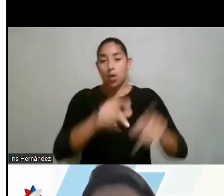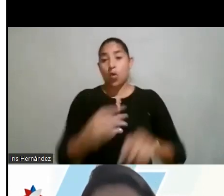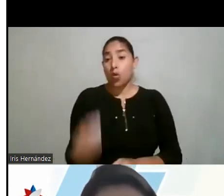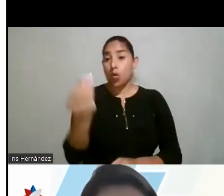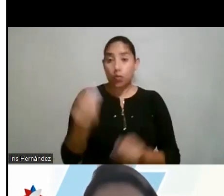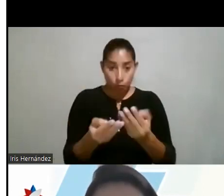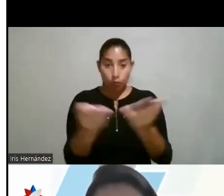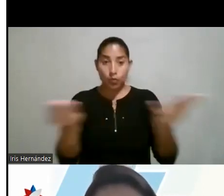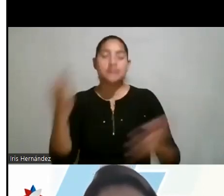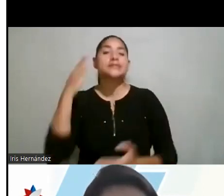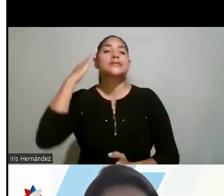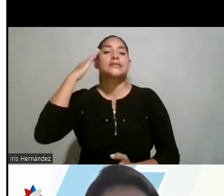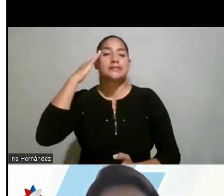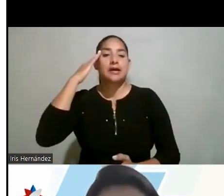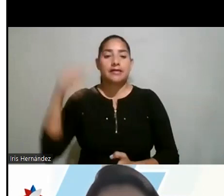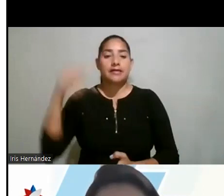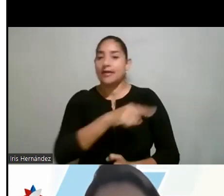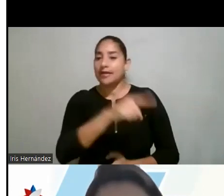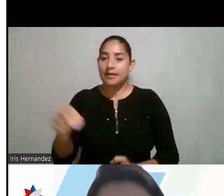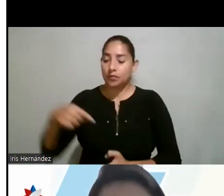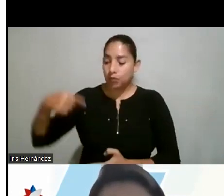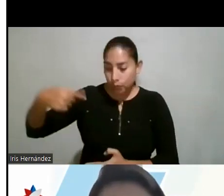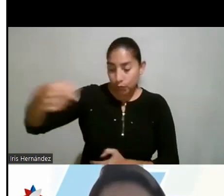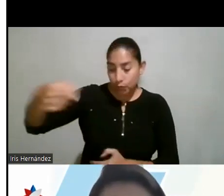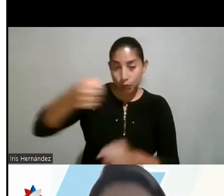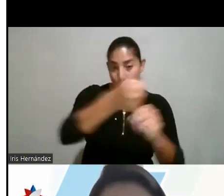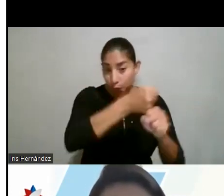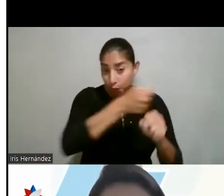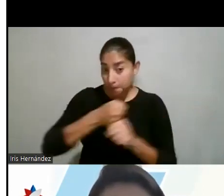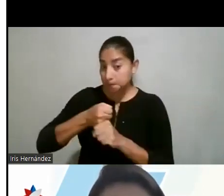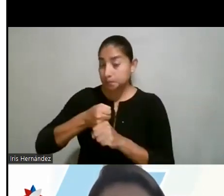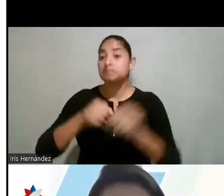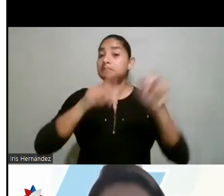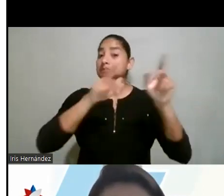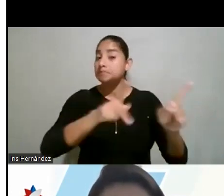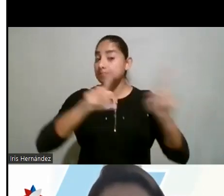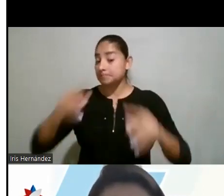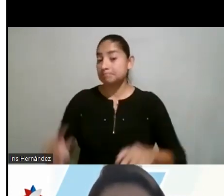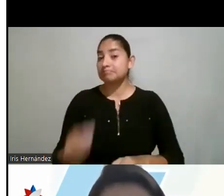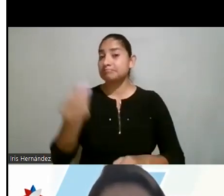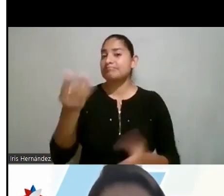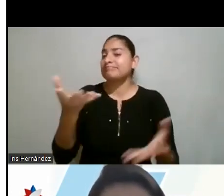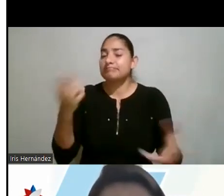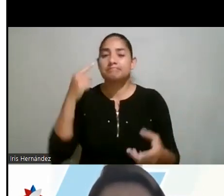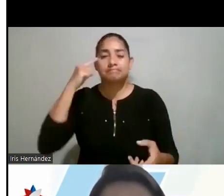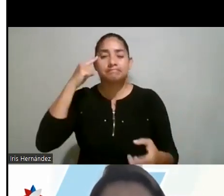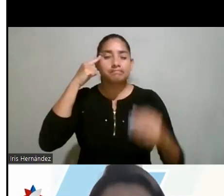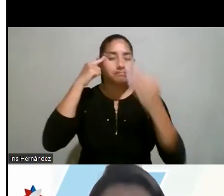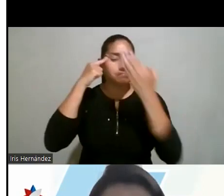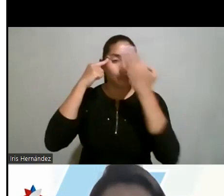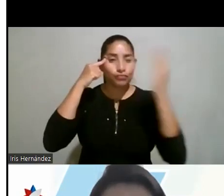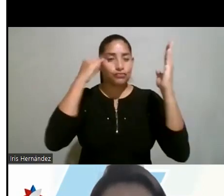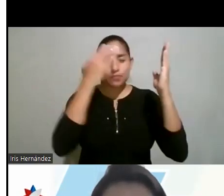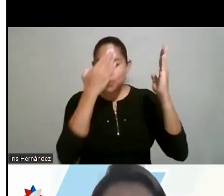ustedes mejor saben que yo, por su trabajo todos los días, las personas jóvenes tienen una mente sumamente